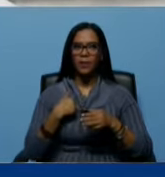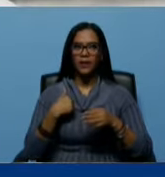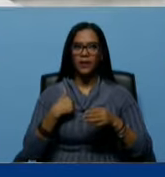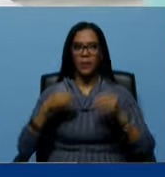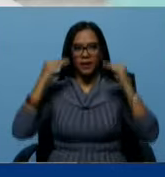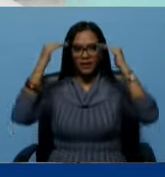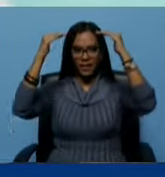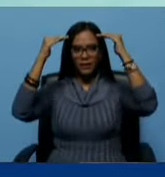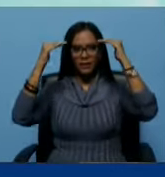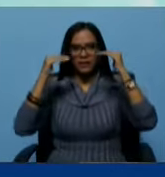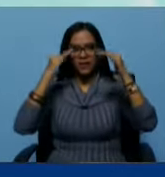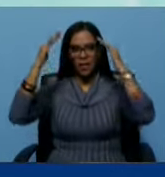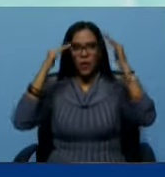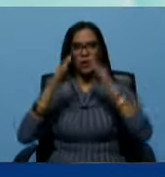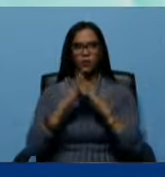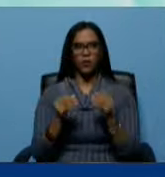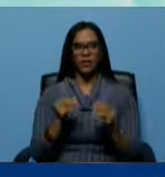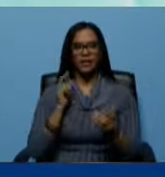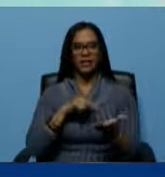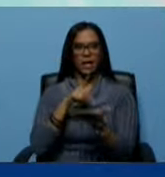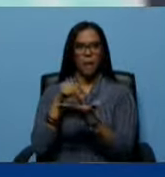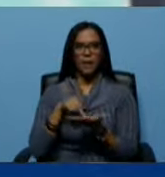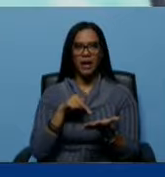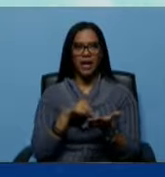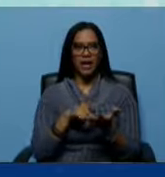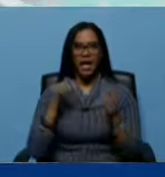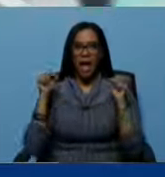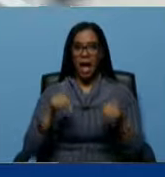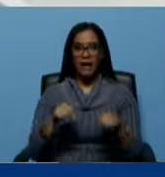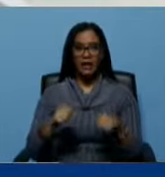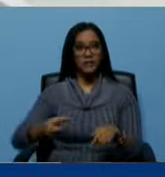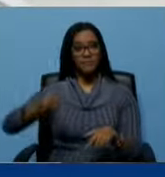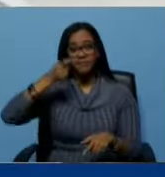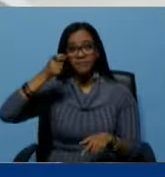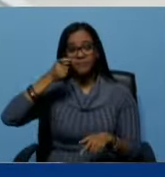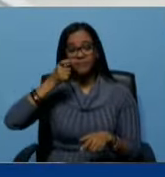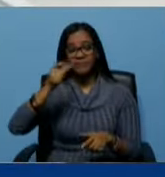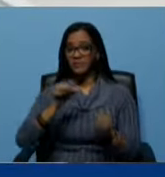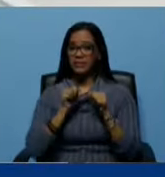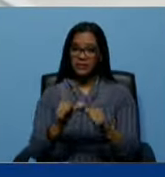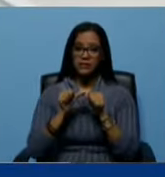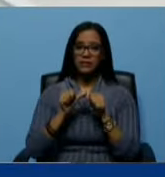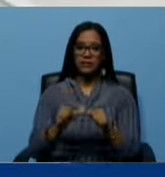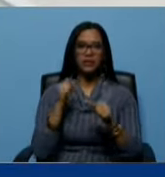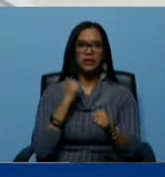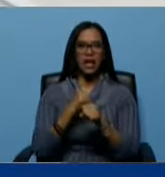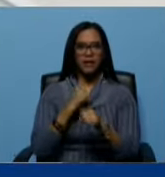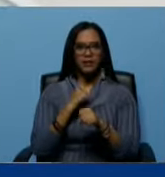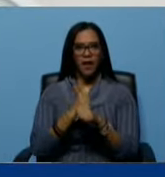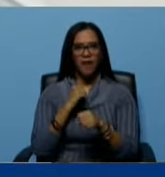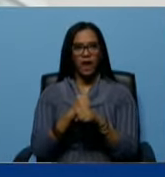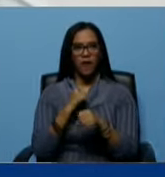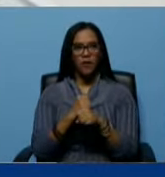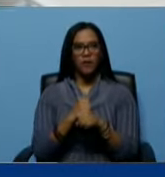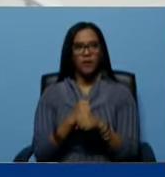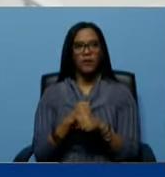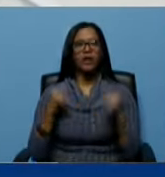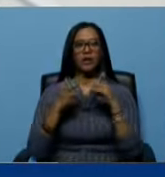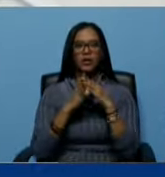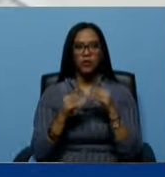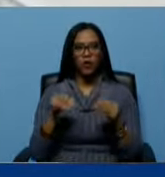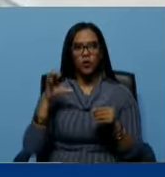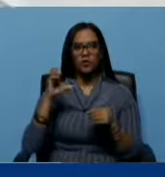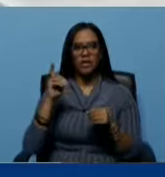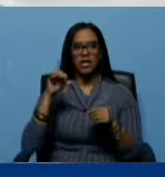estamos desplegados aquí no se ha bajado la guardia se continúa con ese trabajo arduo en todos los